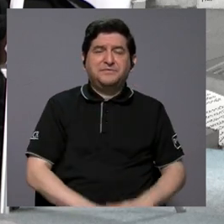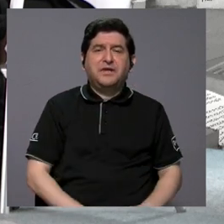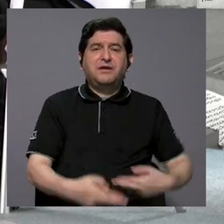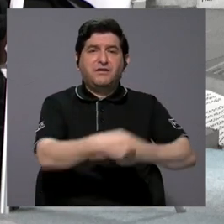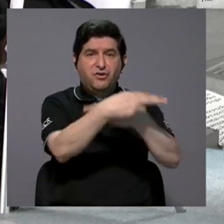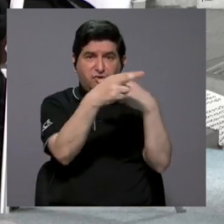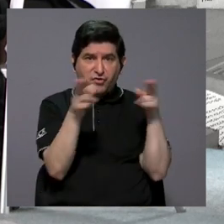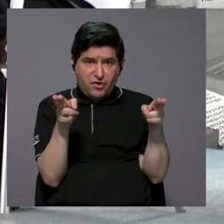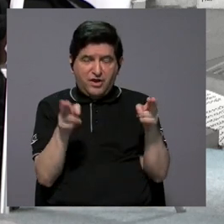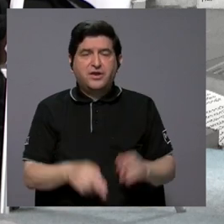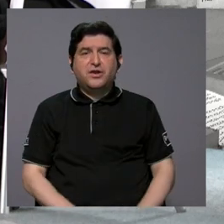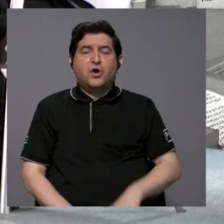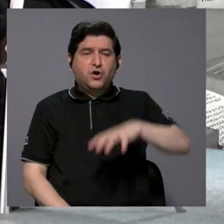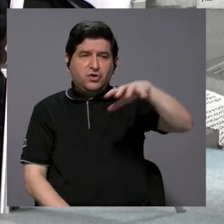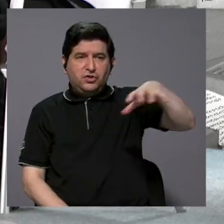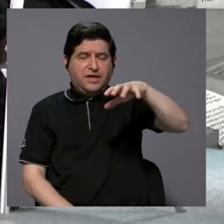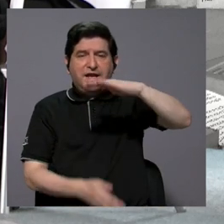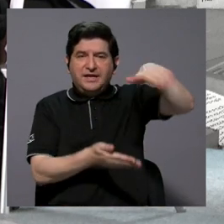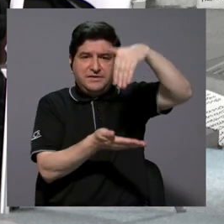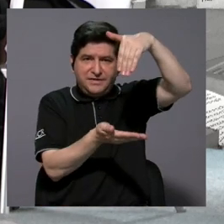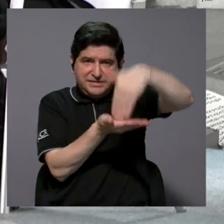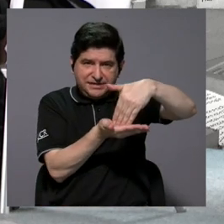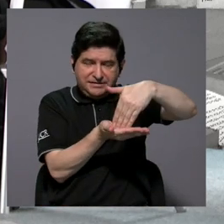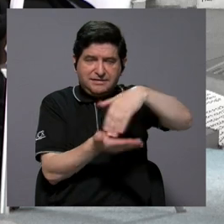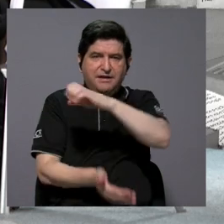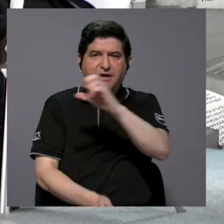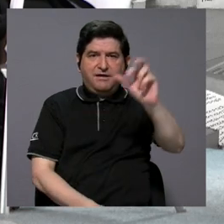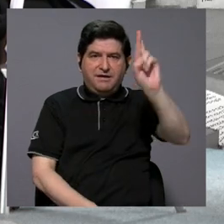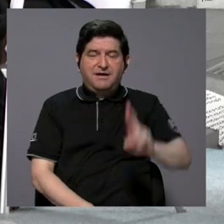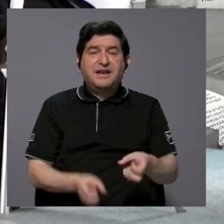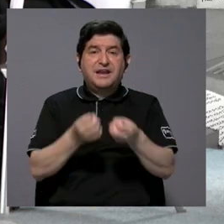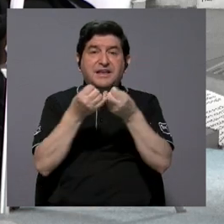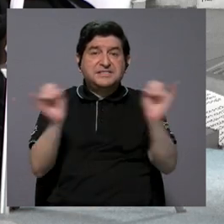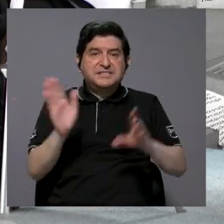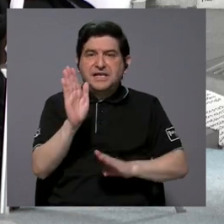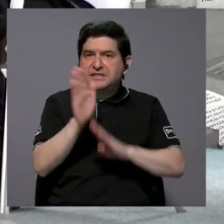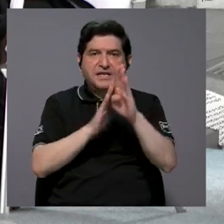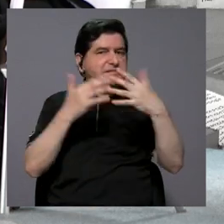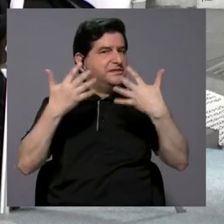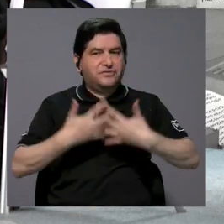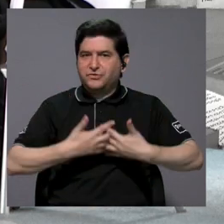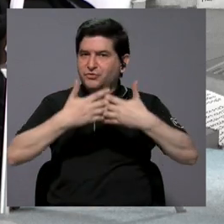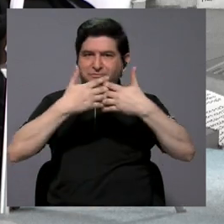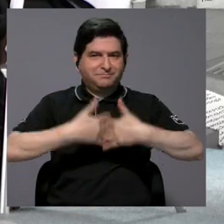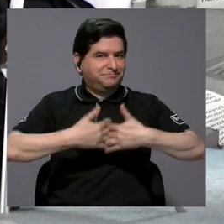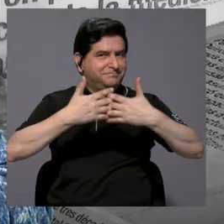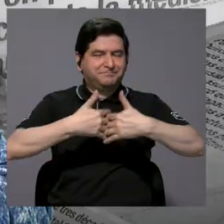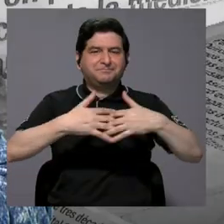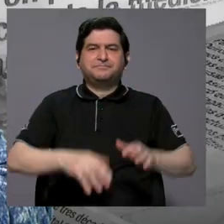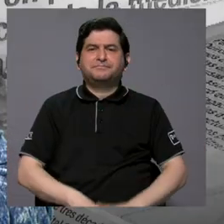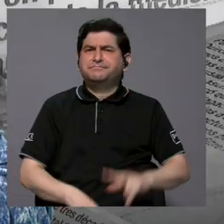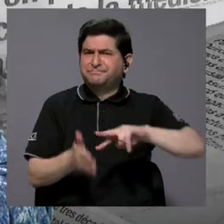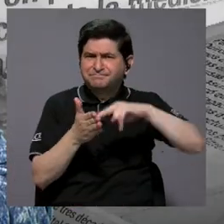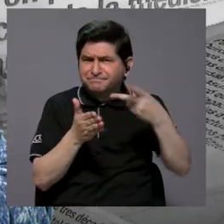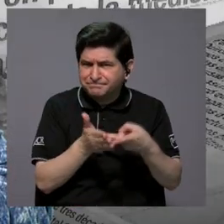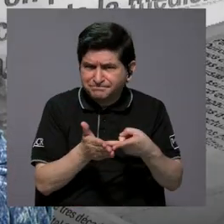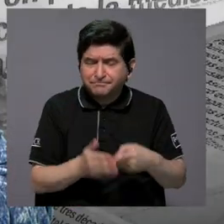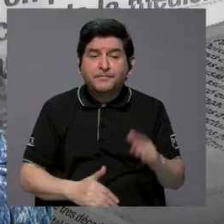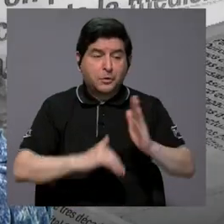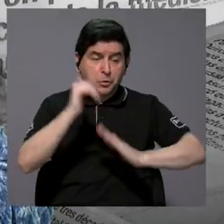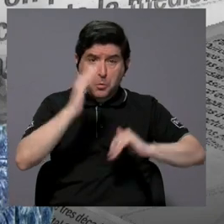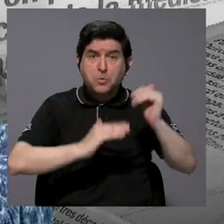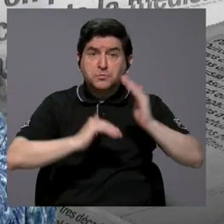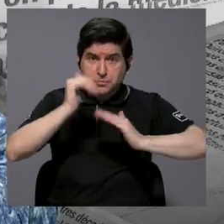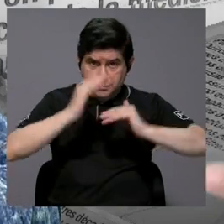de la vertiente Caribe central de Costa Rica sin un desarrollo industrializado. Es decir, se